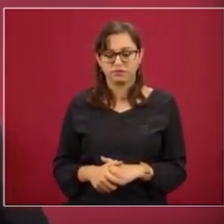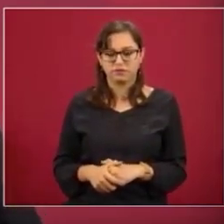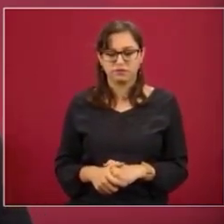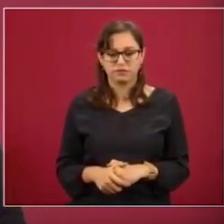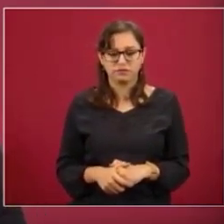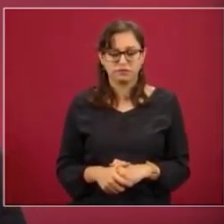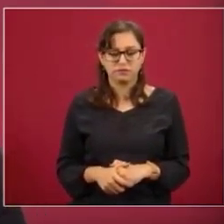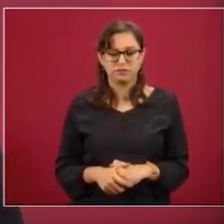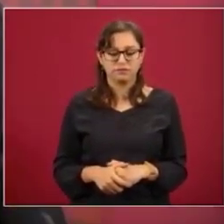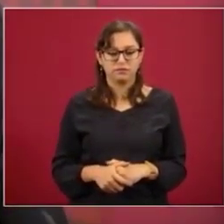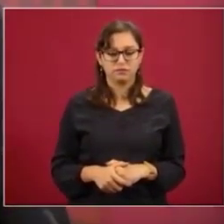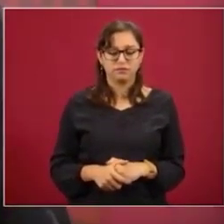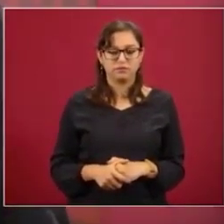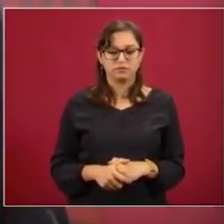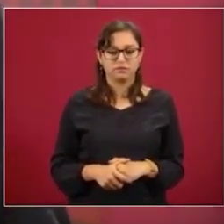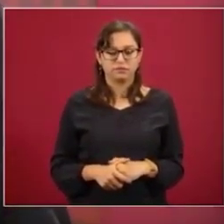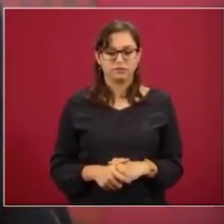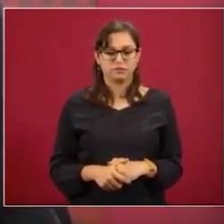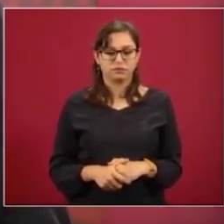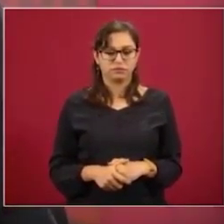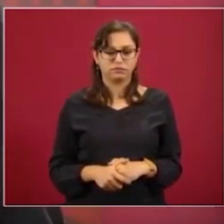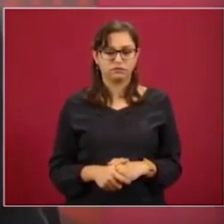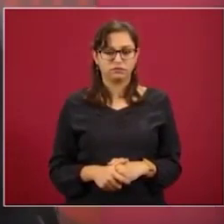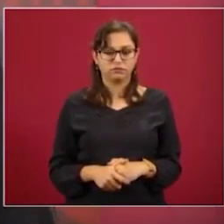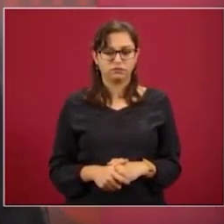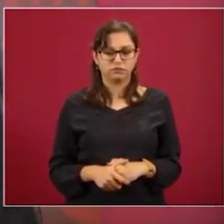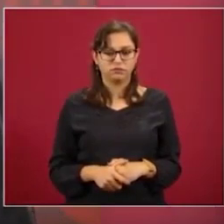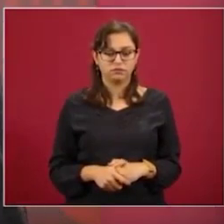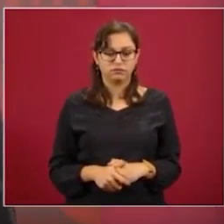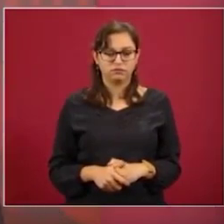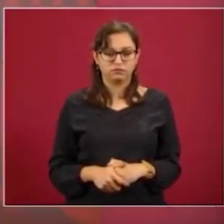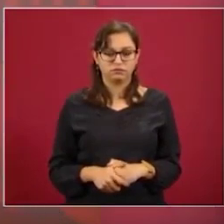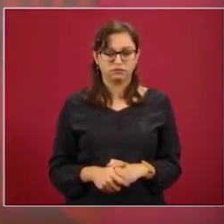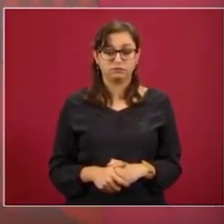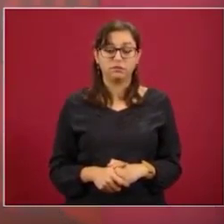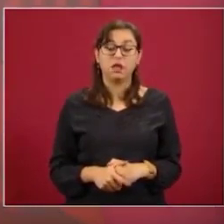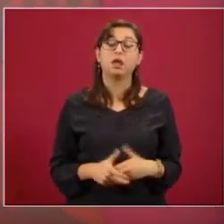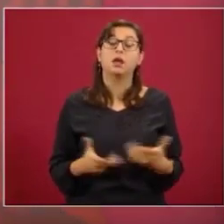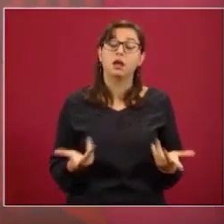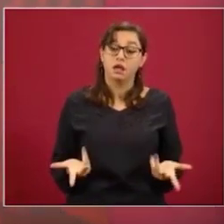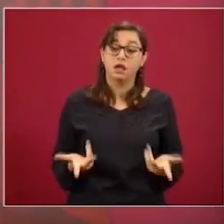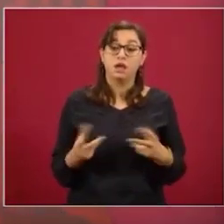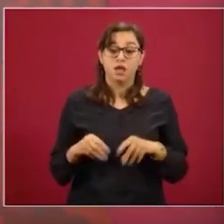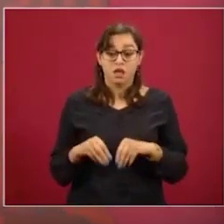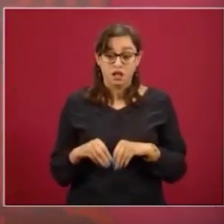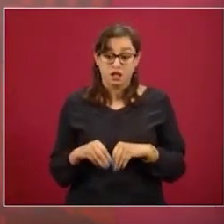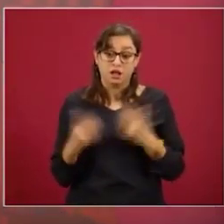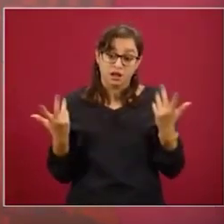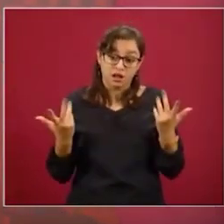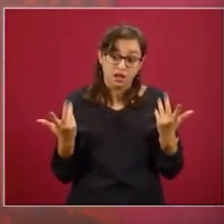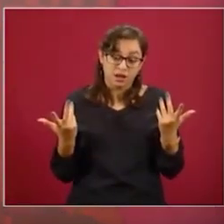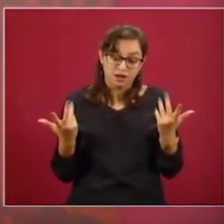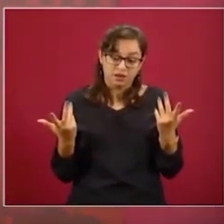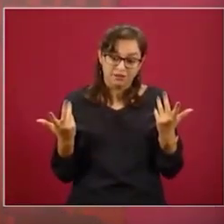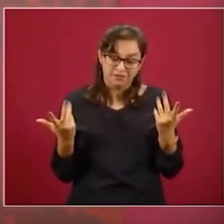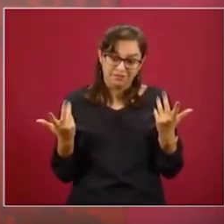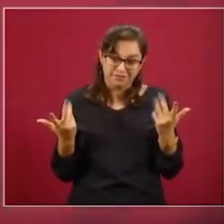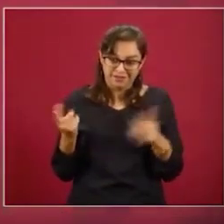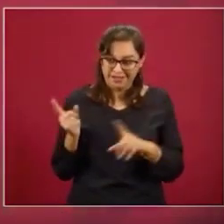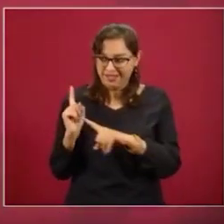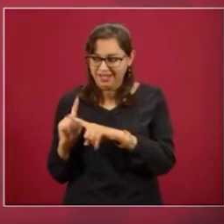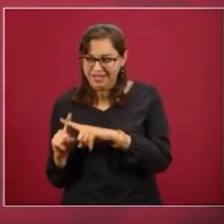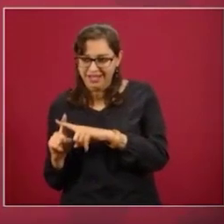claro, hay que ver de parte de quién, o sea,